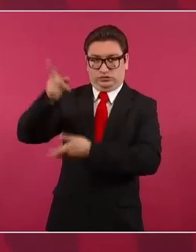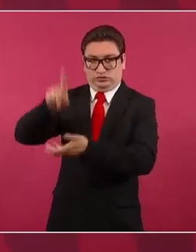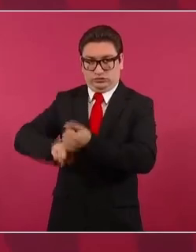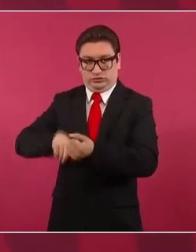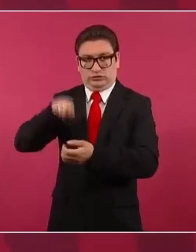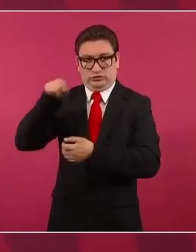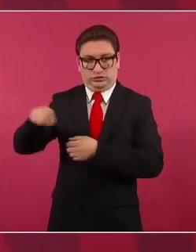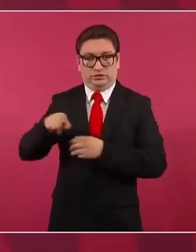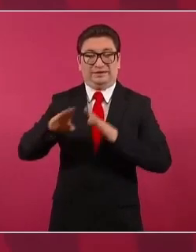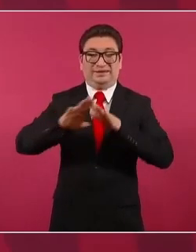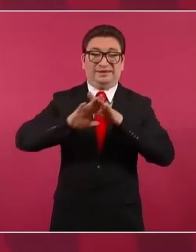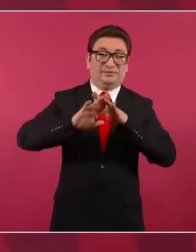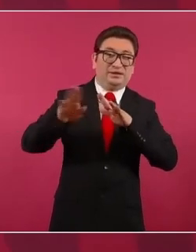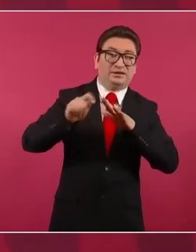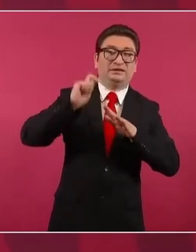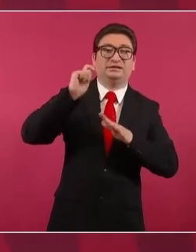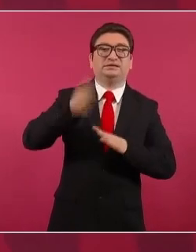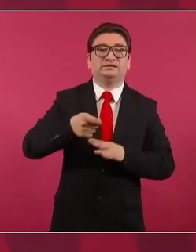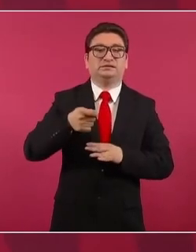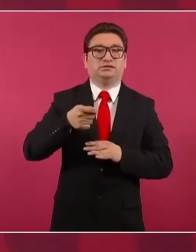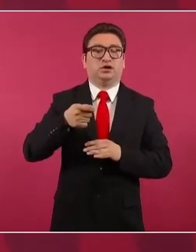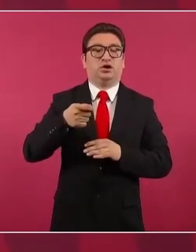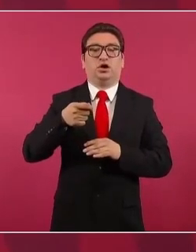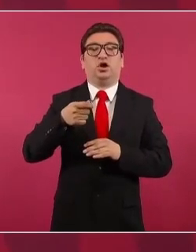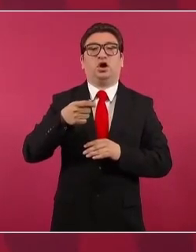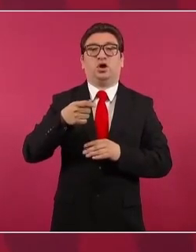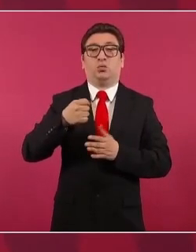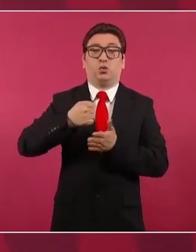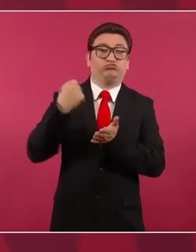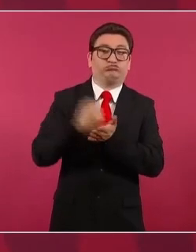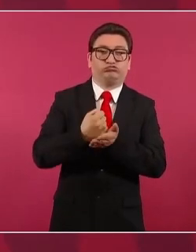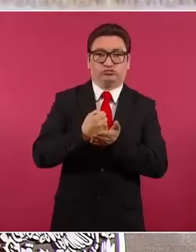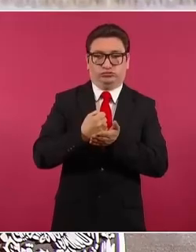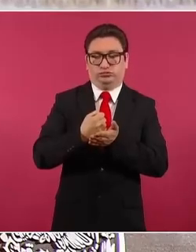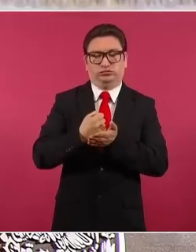migración no sea forzosa.